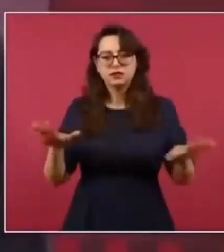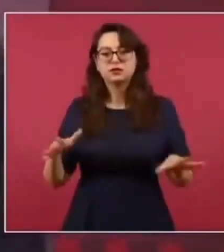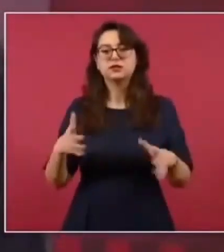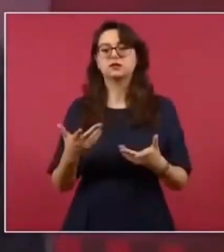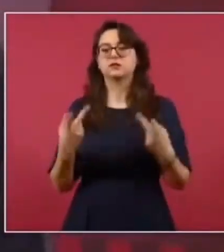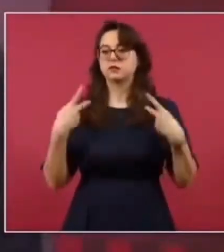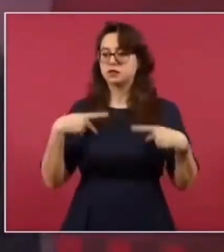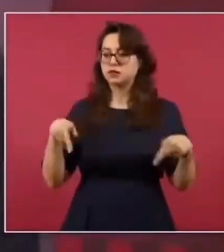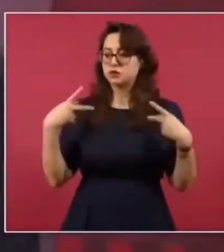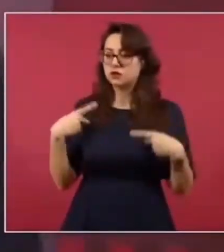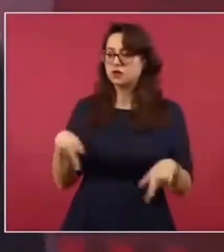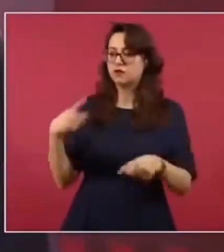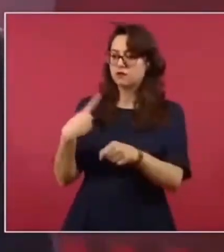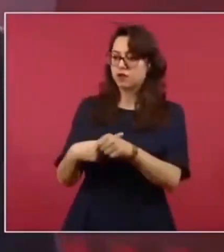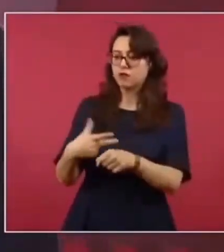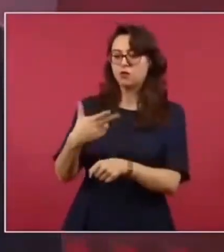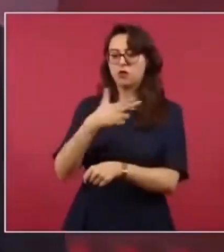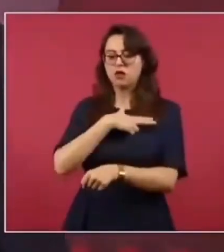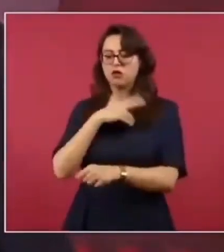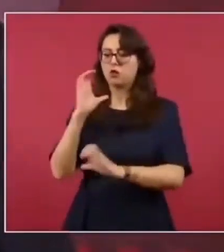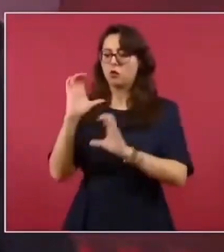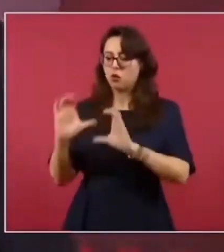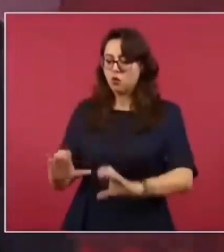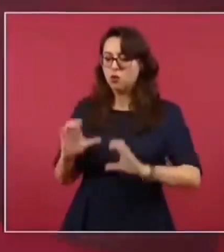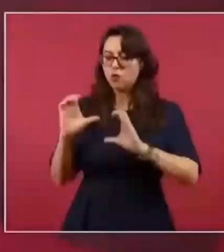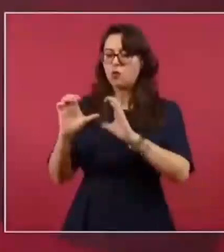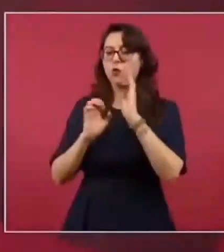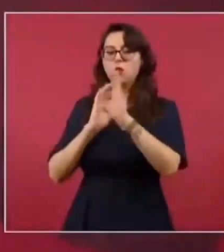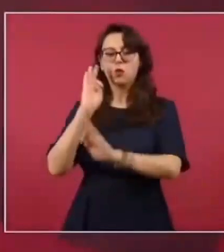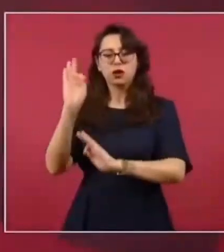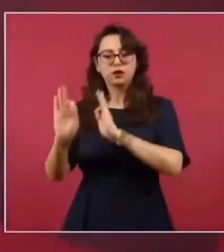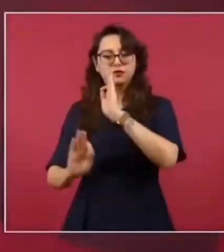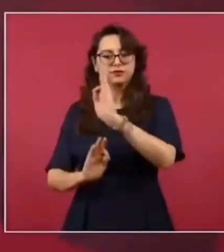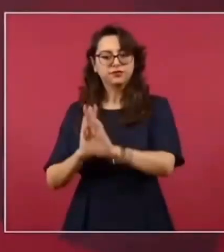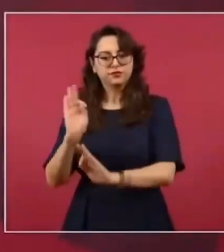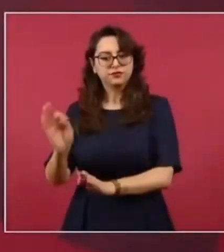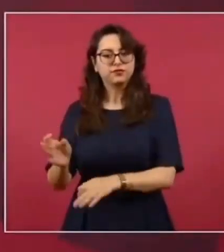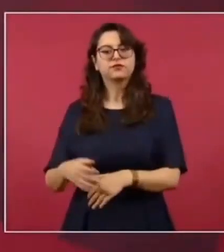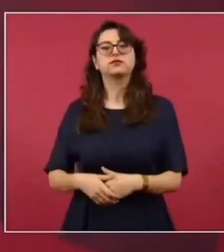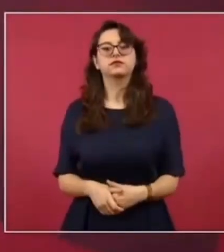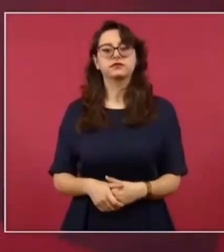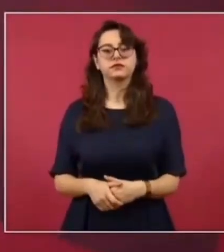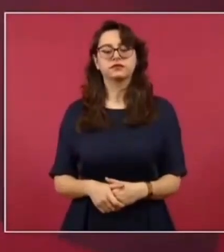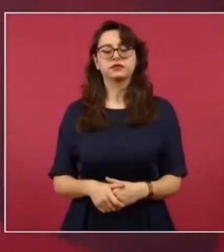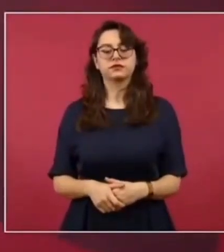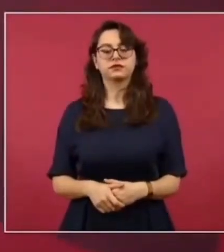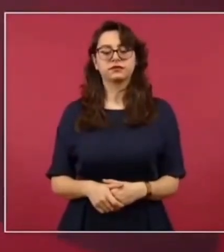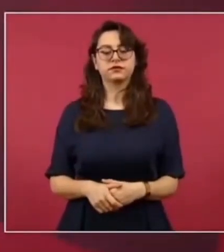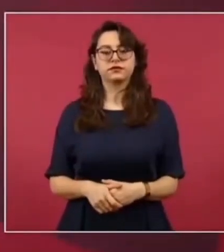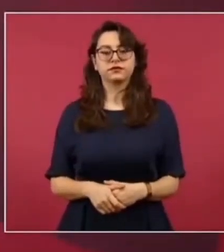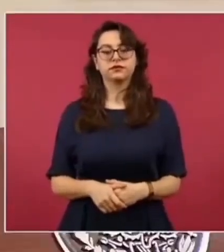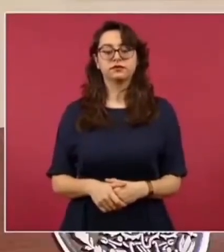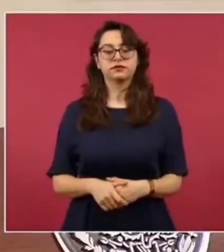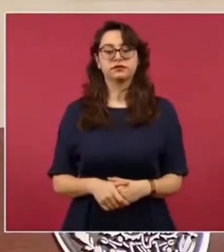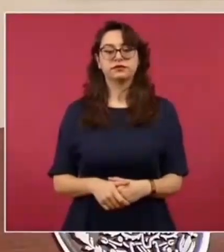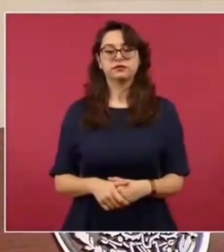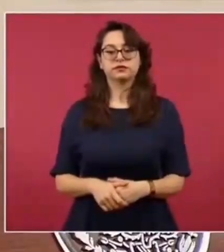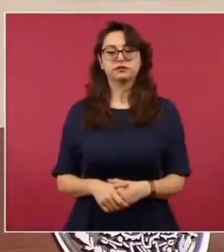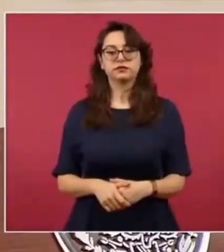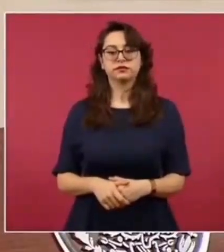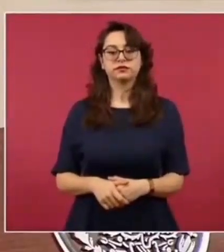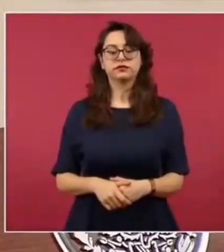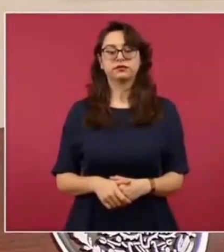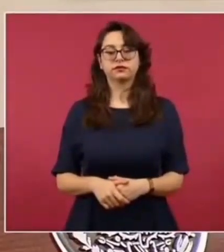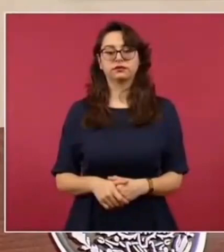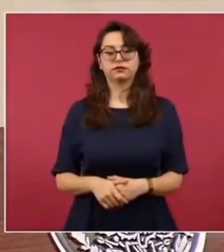cuidar a los enfermos y decirle a los